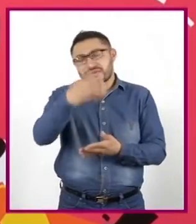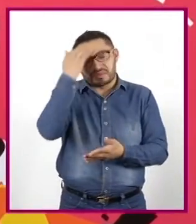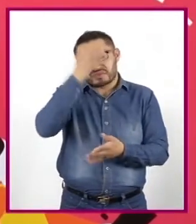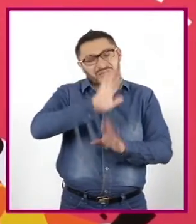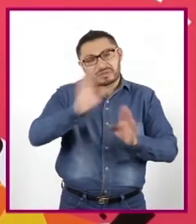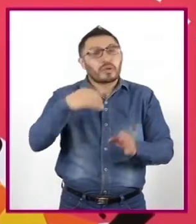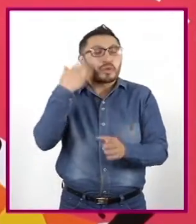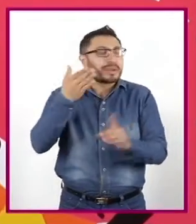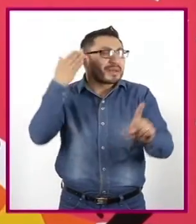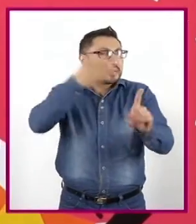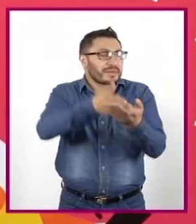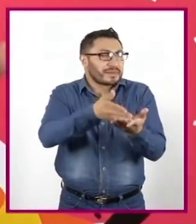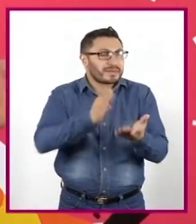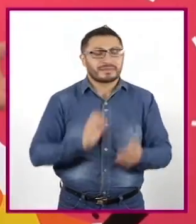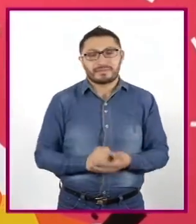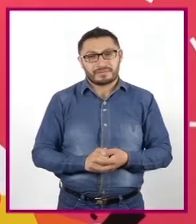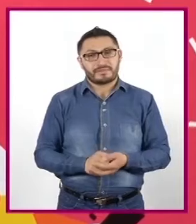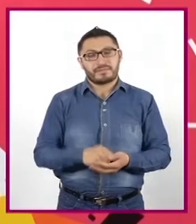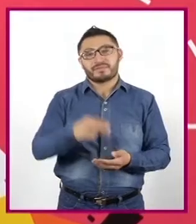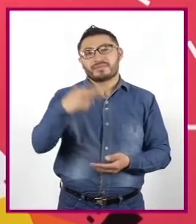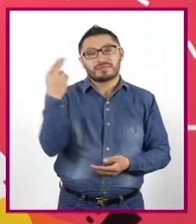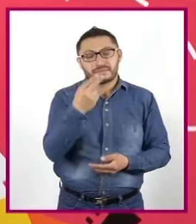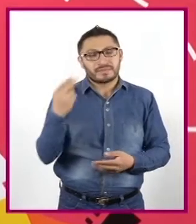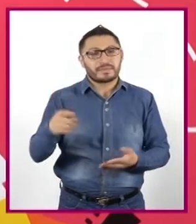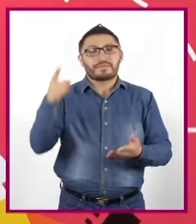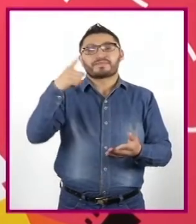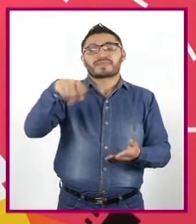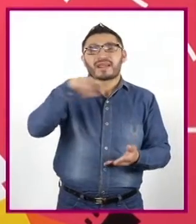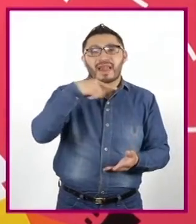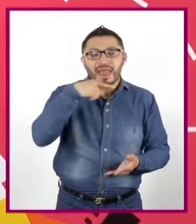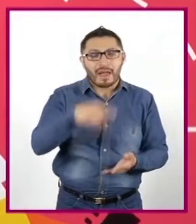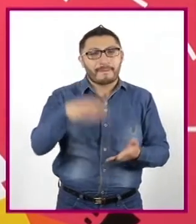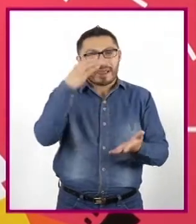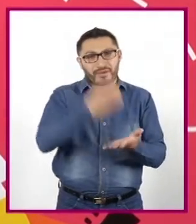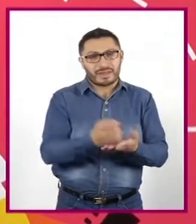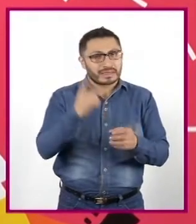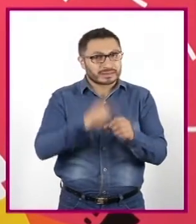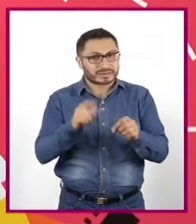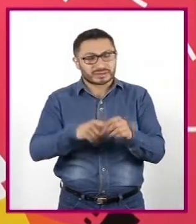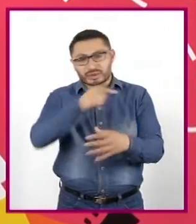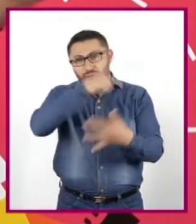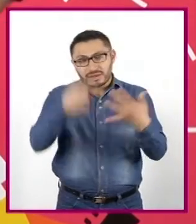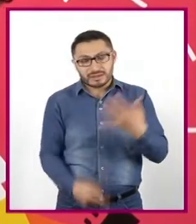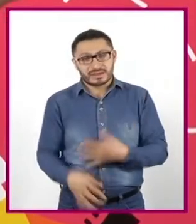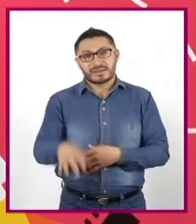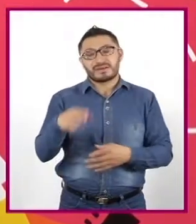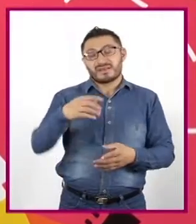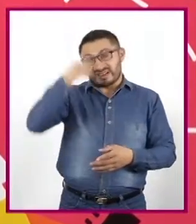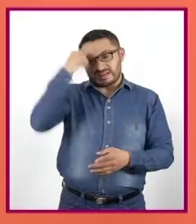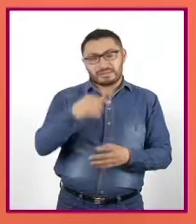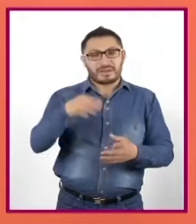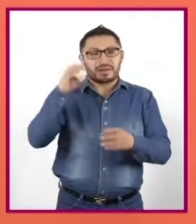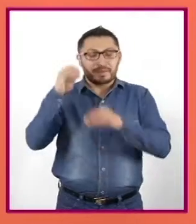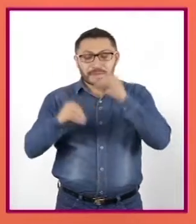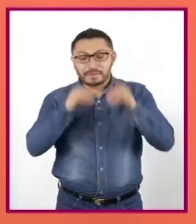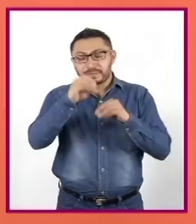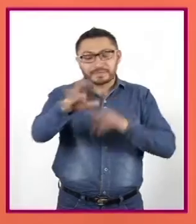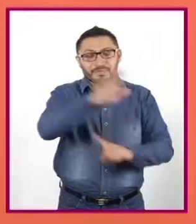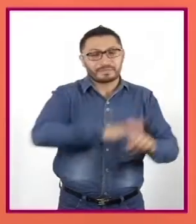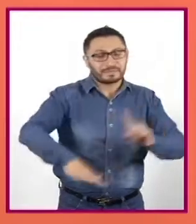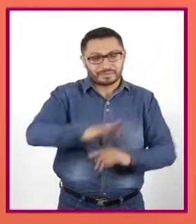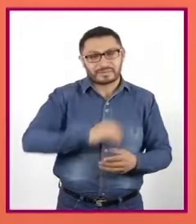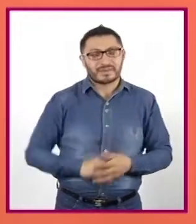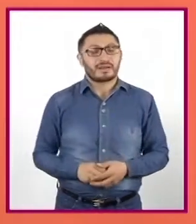Además, necesitamos lápiz, cuaderno y colores y elementos que nos ayuden a decorar nuestros espacios. Es más,